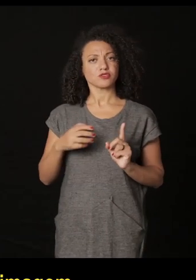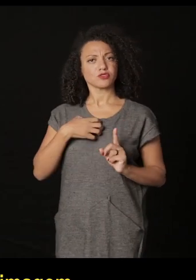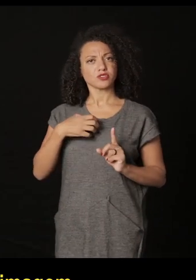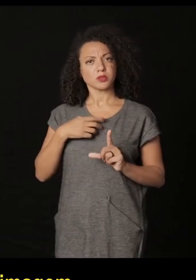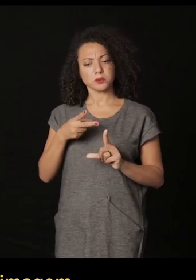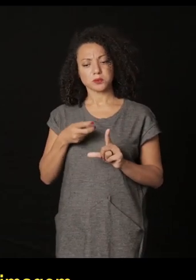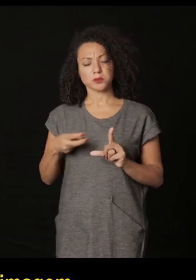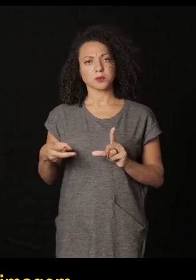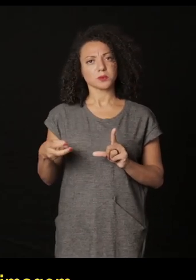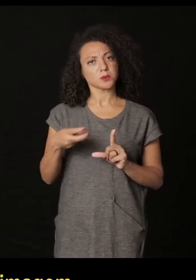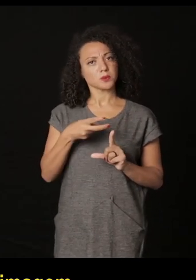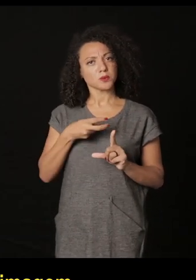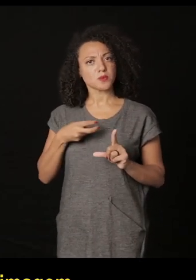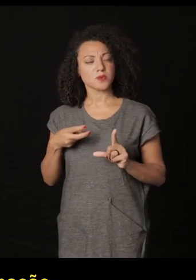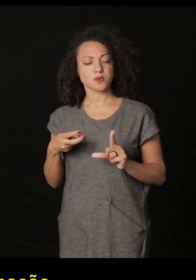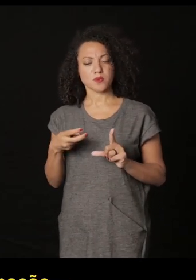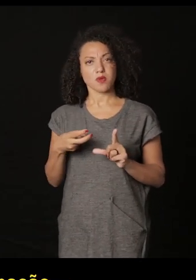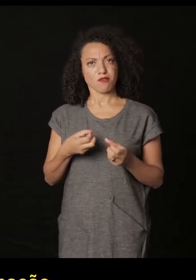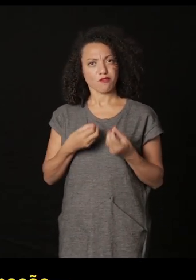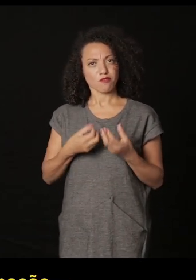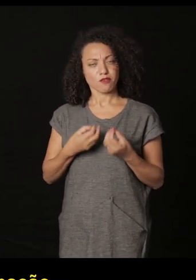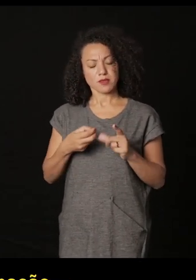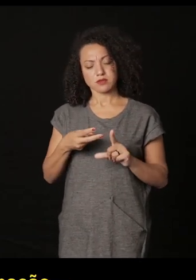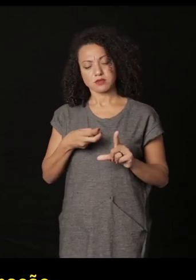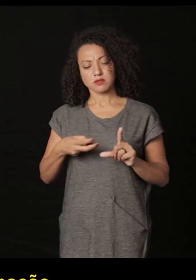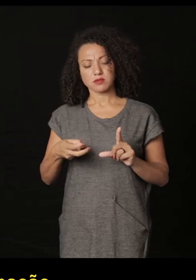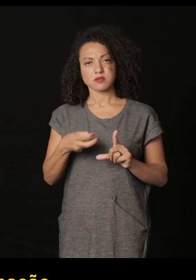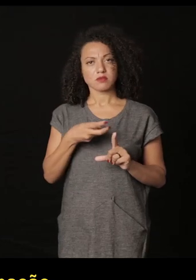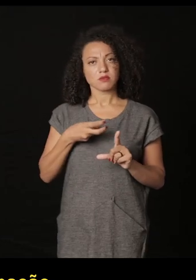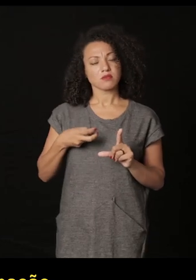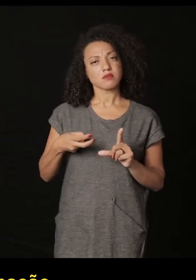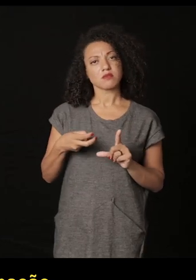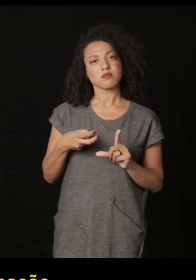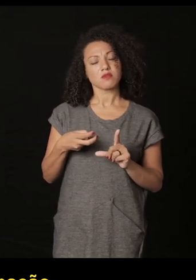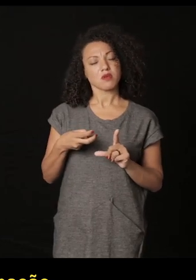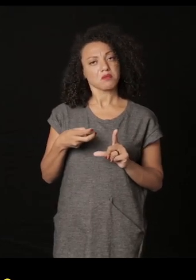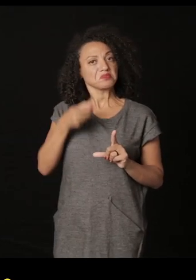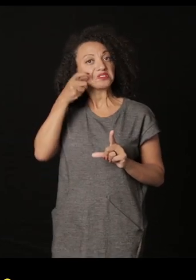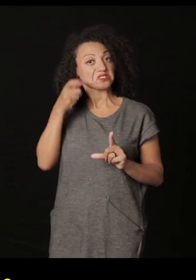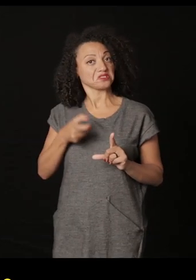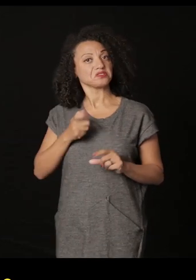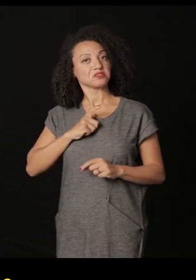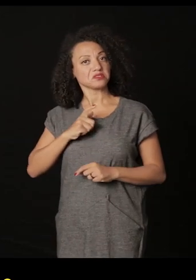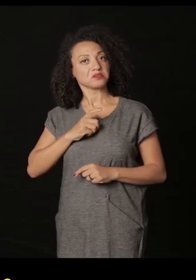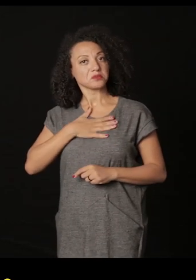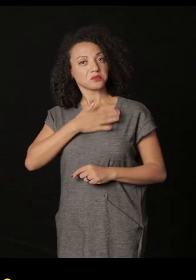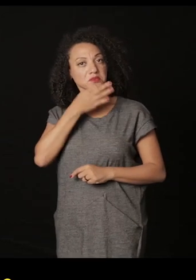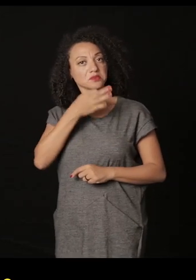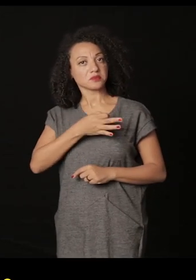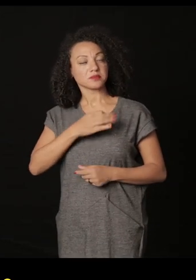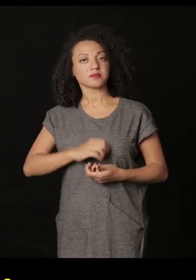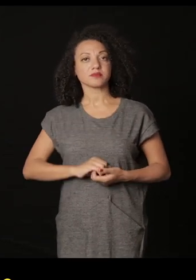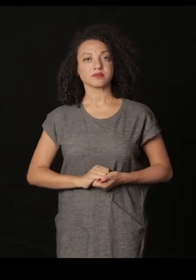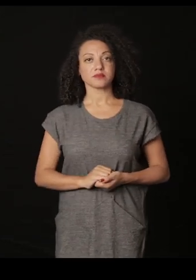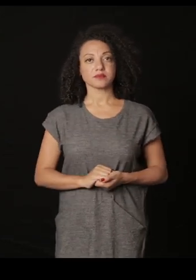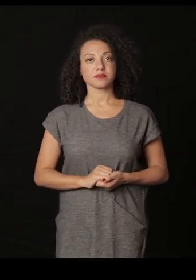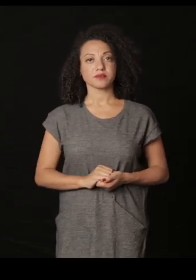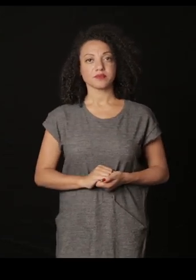Pero esa forma de interpretar la imagen, esa forma de leer la información, creo que es una cuestión muy interesante.